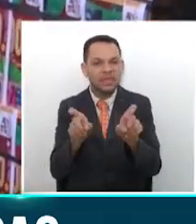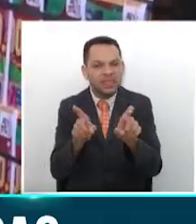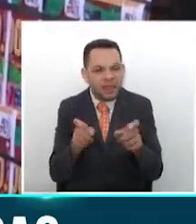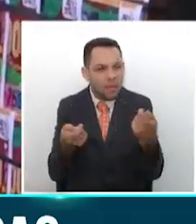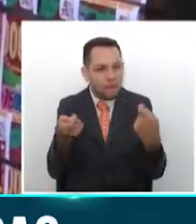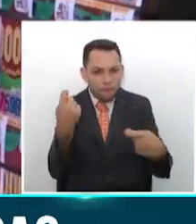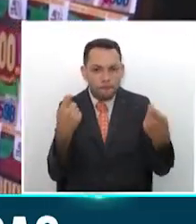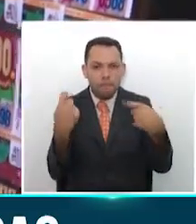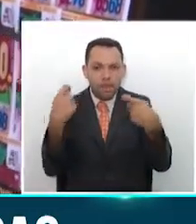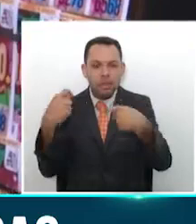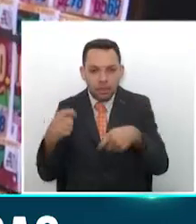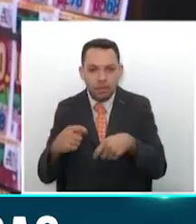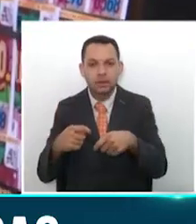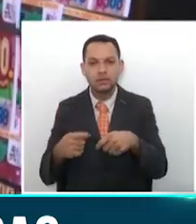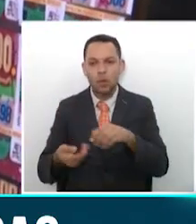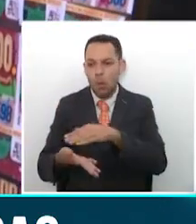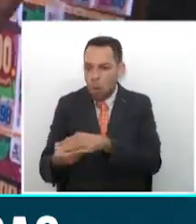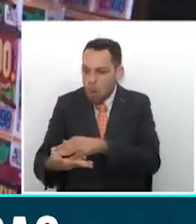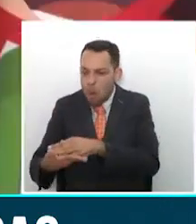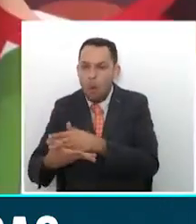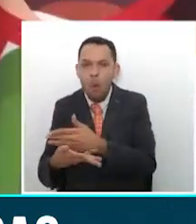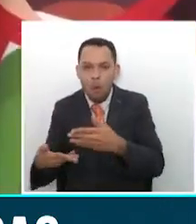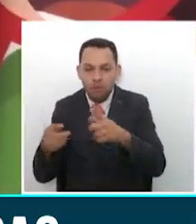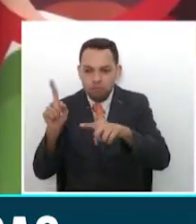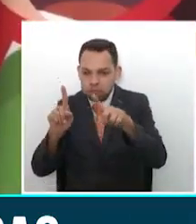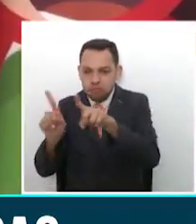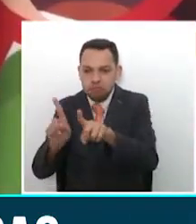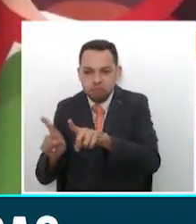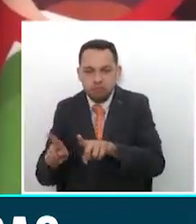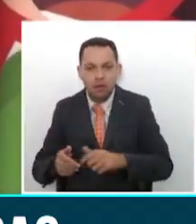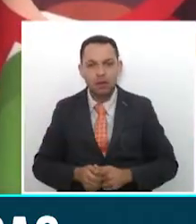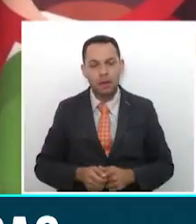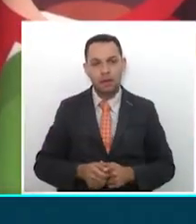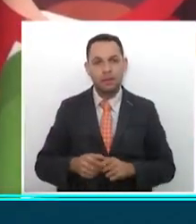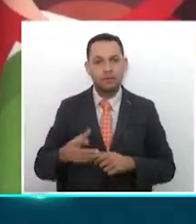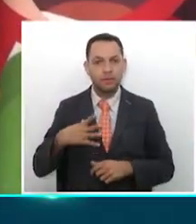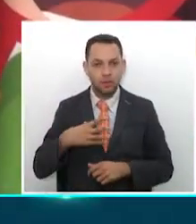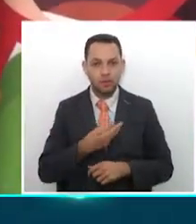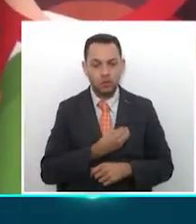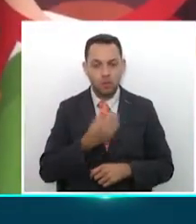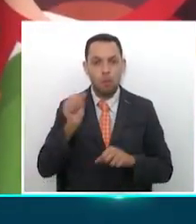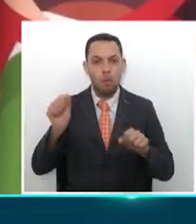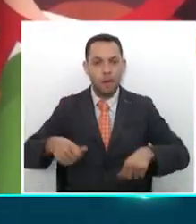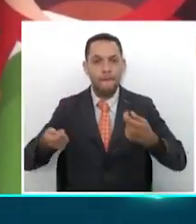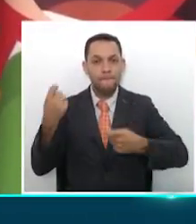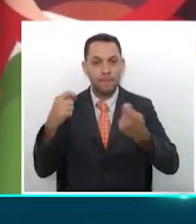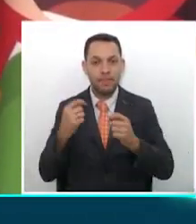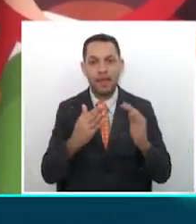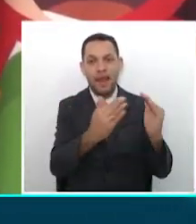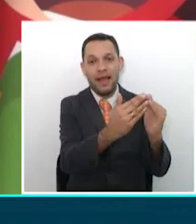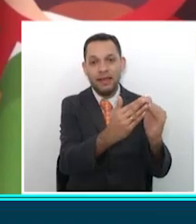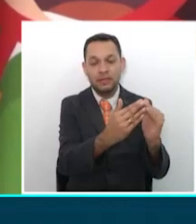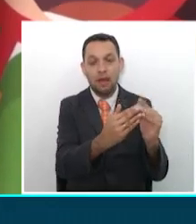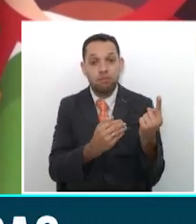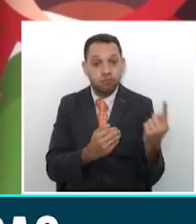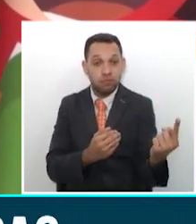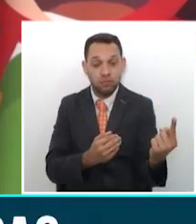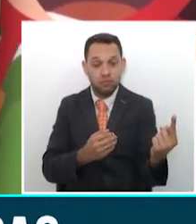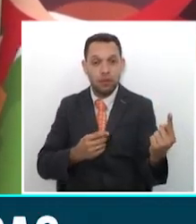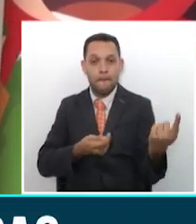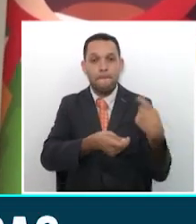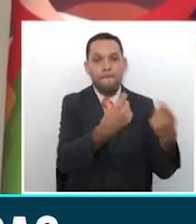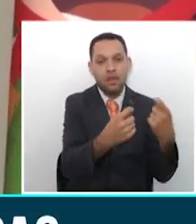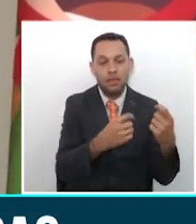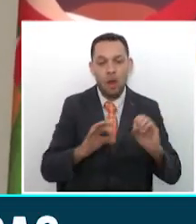han comenzado a implementarse. Ellos pueden vender a domicilio o ellos pueden vender desde su punto